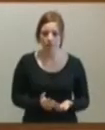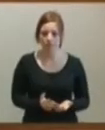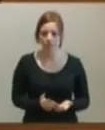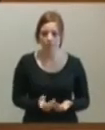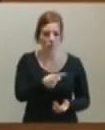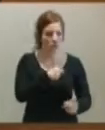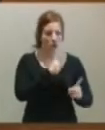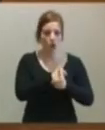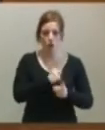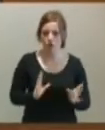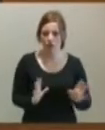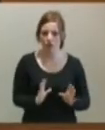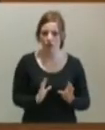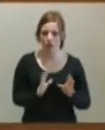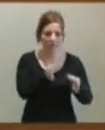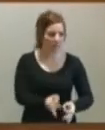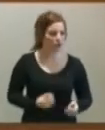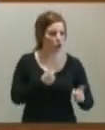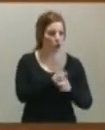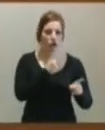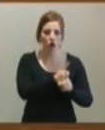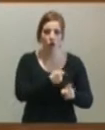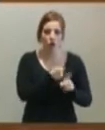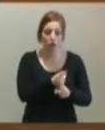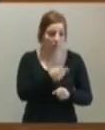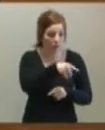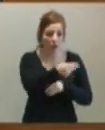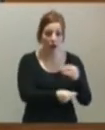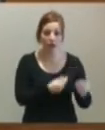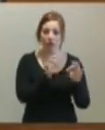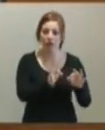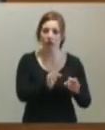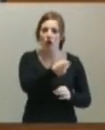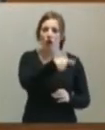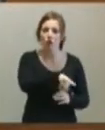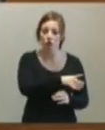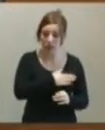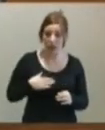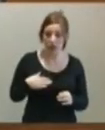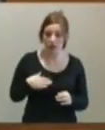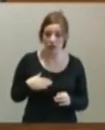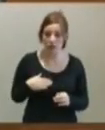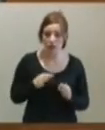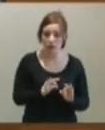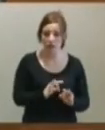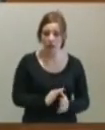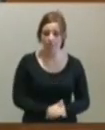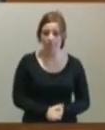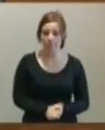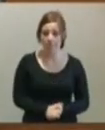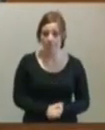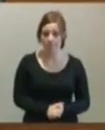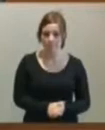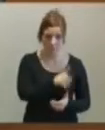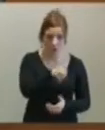contradicción. Entran en una flagrante contradicción. Sí, lo hacen. ¿Ustedes son partidarios de la supresión de las diputaciones? Lo